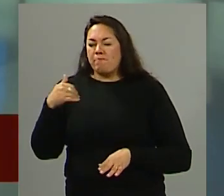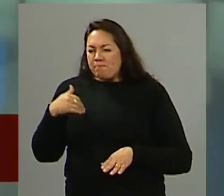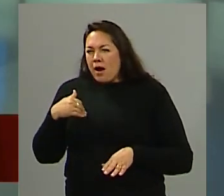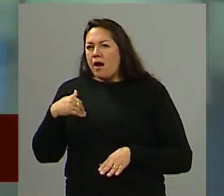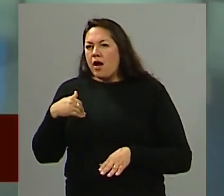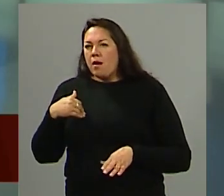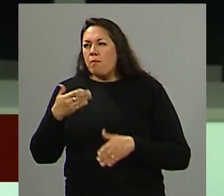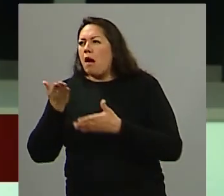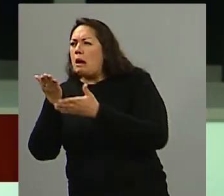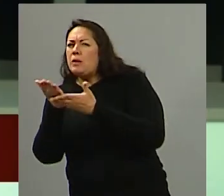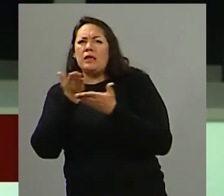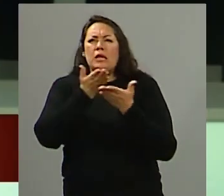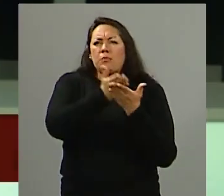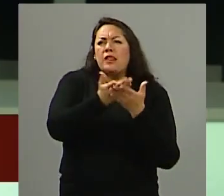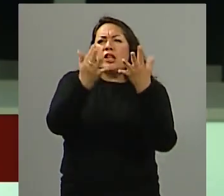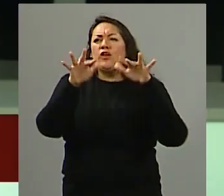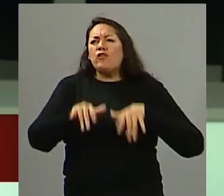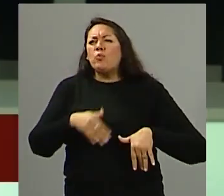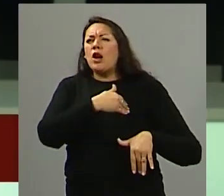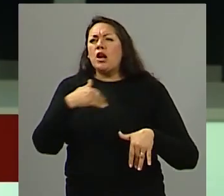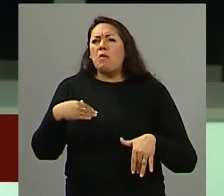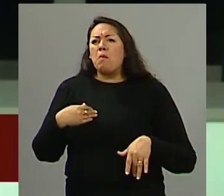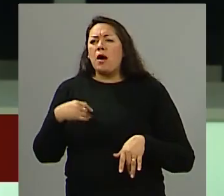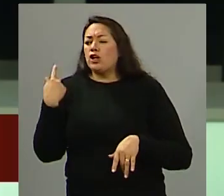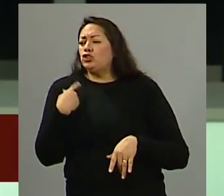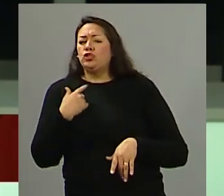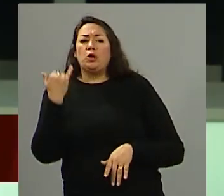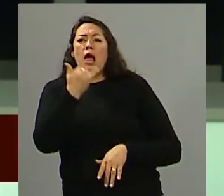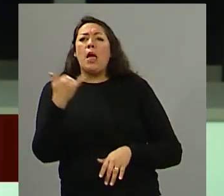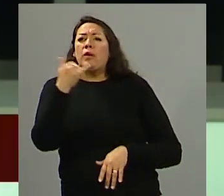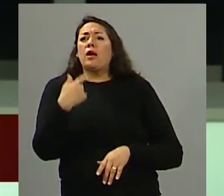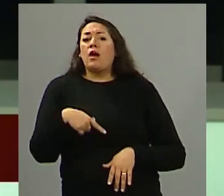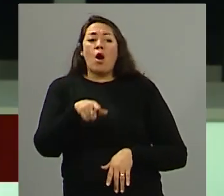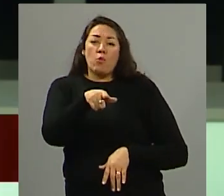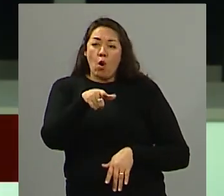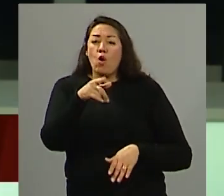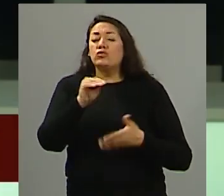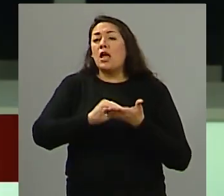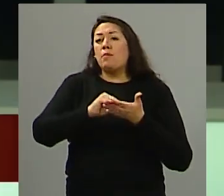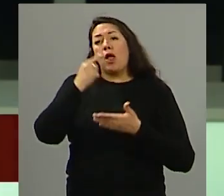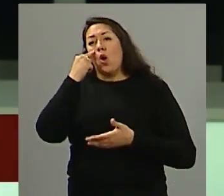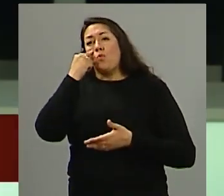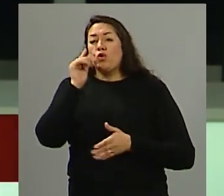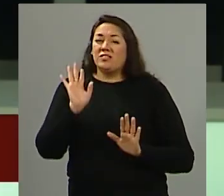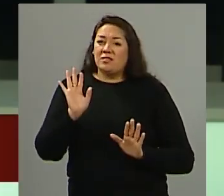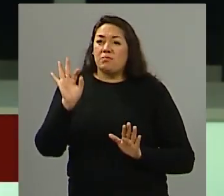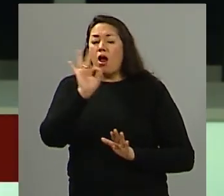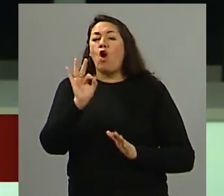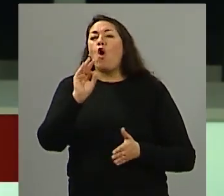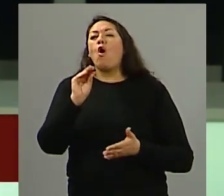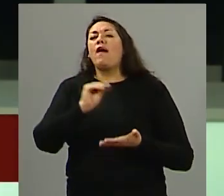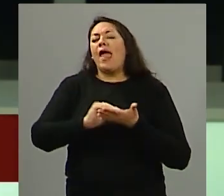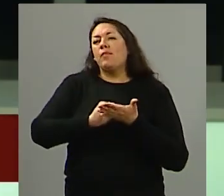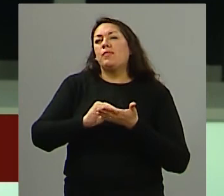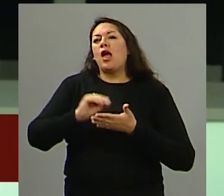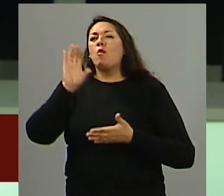que iban a ANSES a pedir el formulario mamá y nuestra explicación era que al ser empleado municipal ser empleado de la provincia de